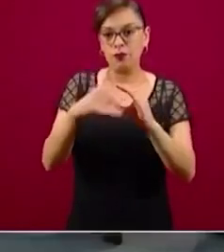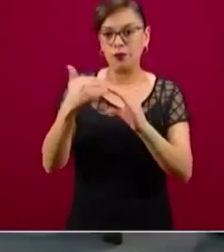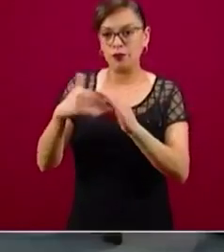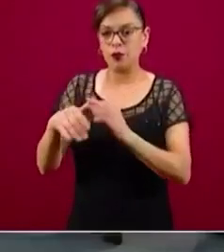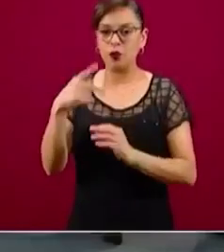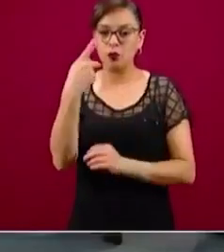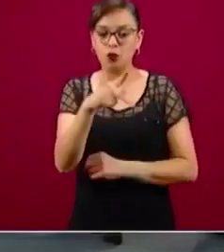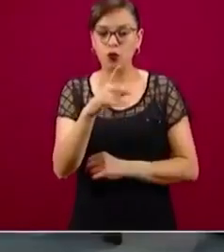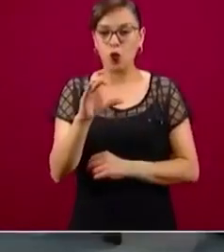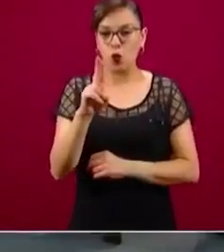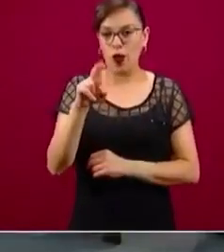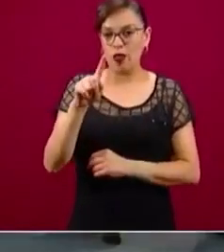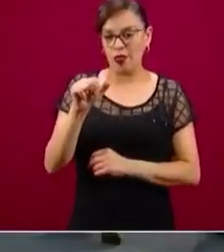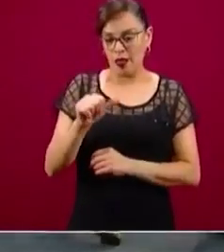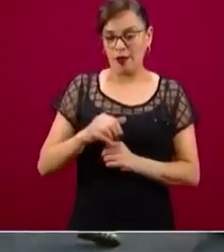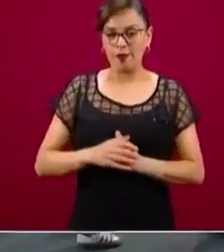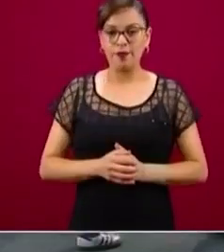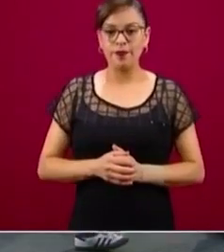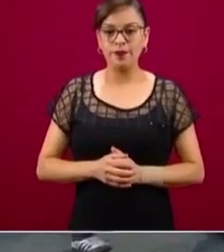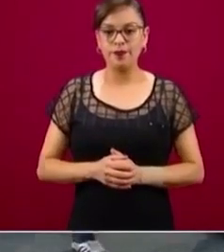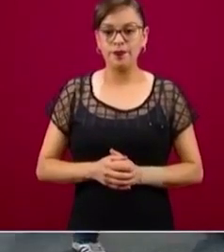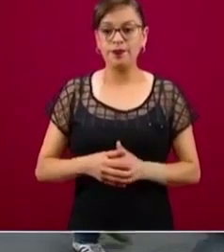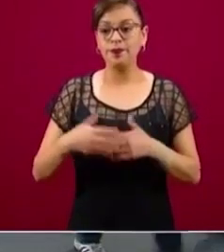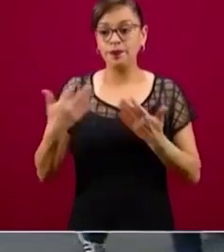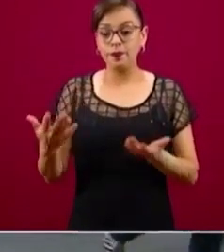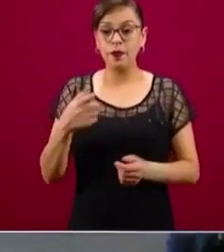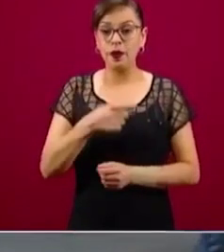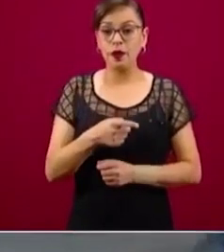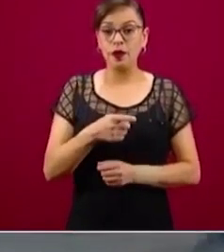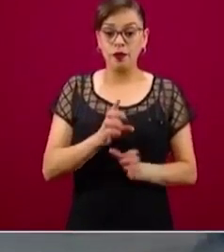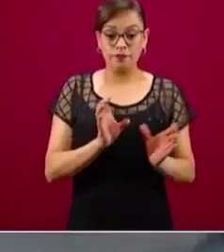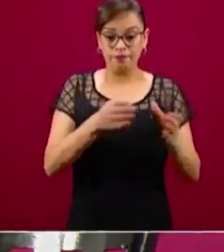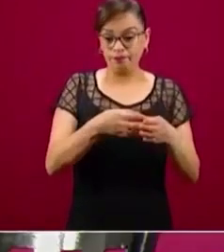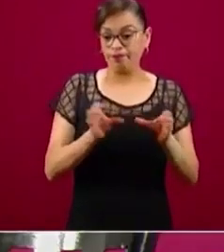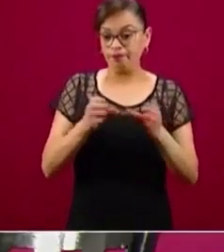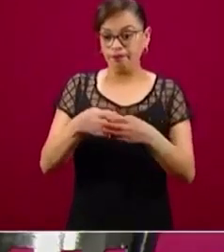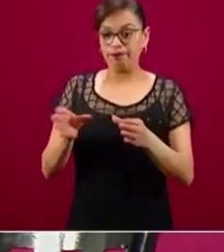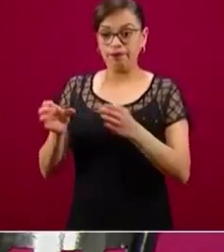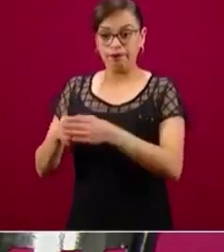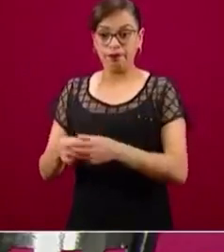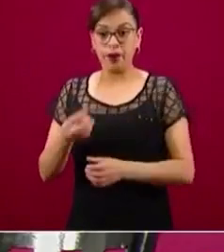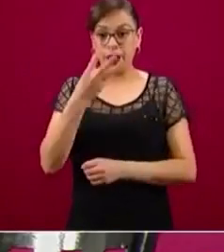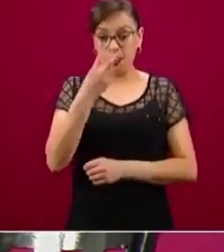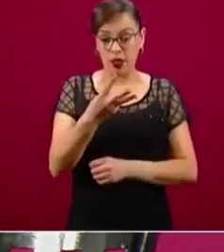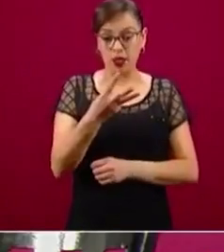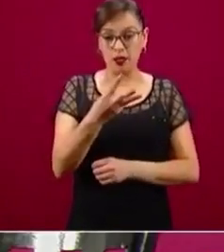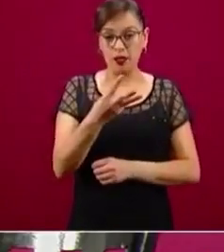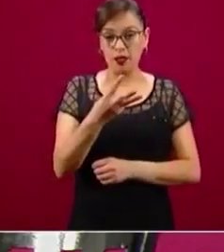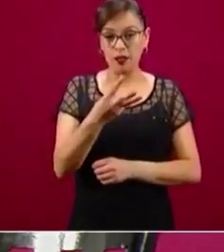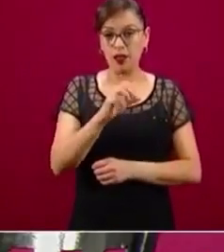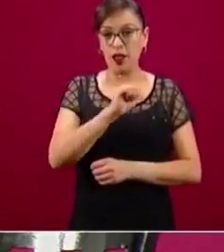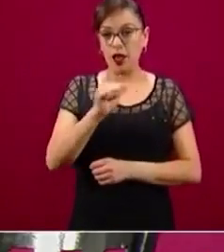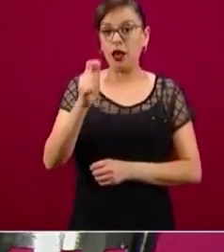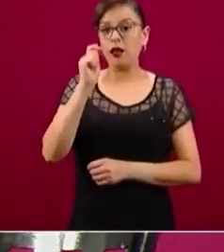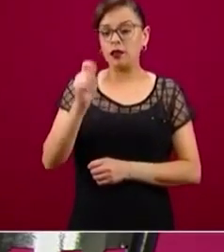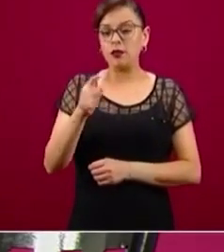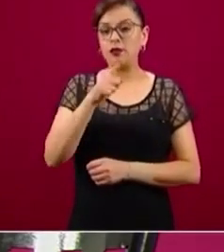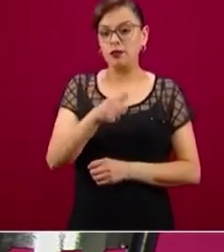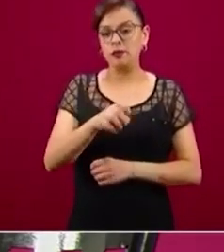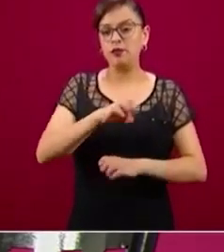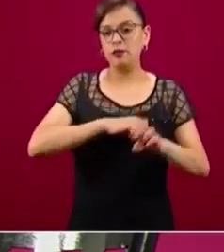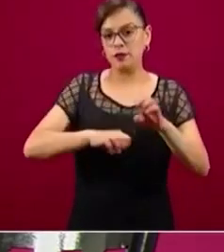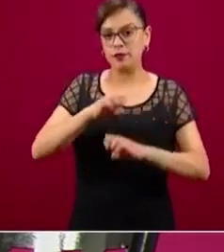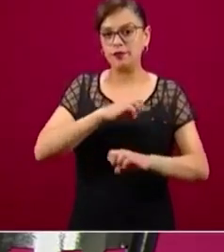Por otro lado, también comentarles estos tres universos que tenemos de los créditos solidarios para empresarios solidarios